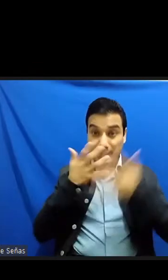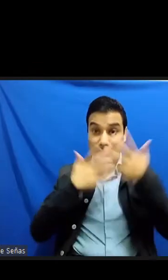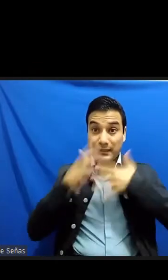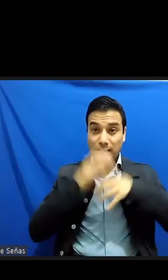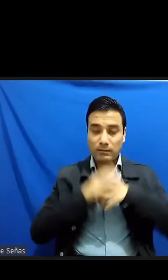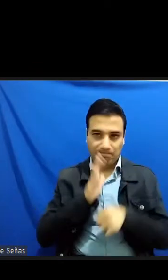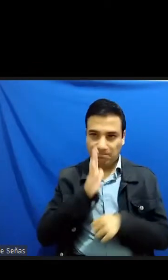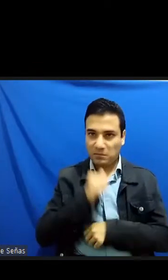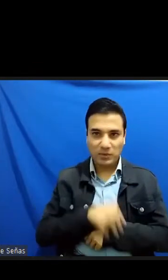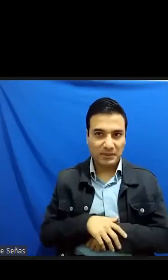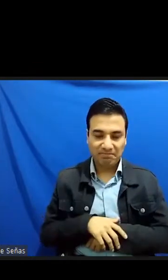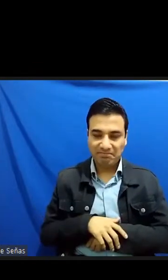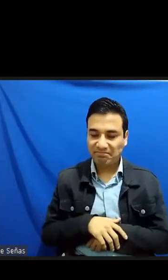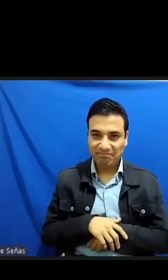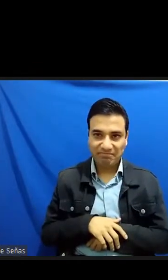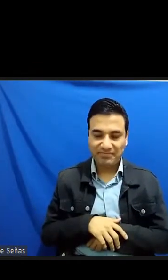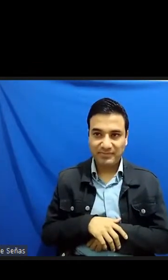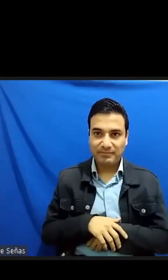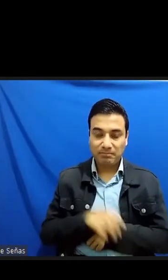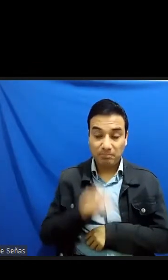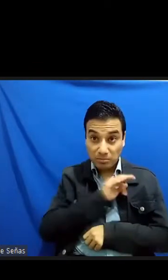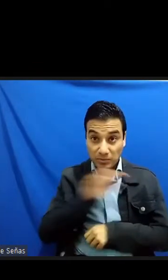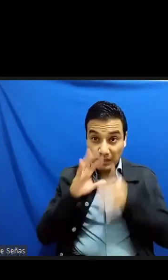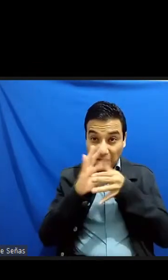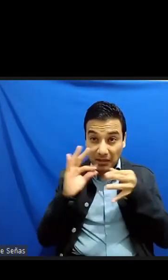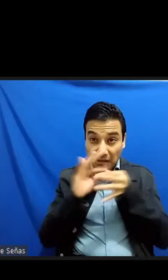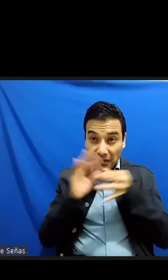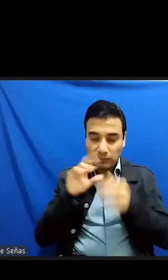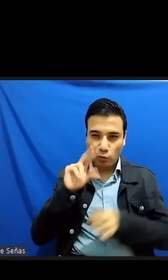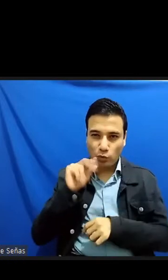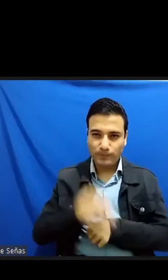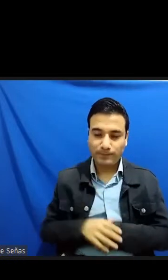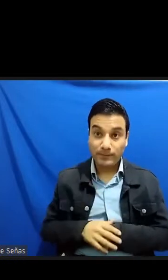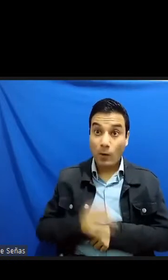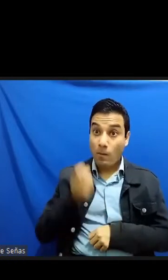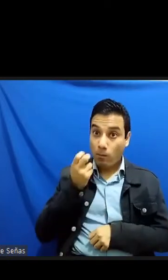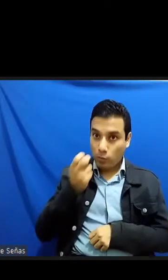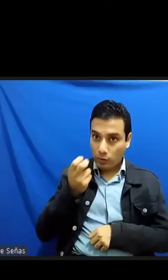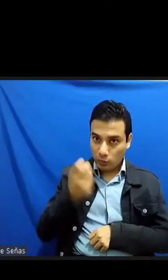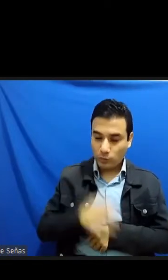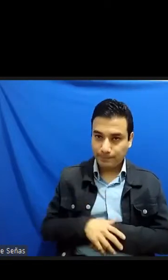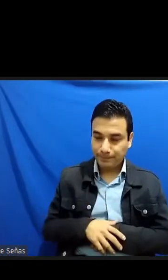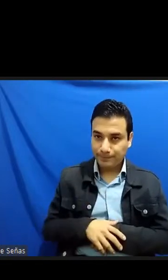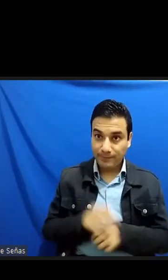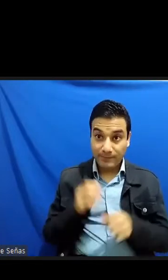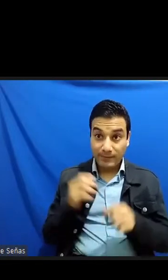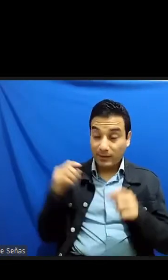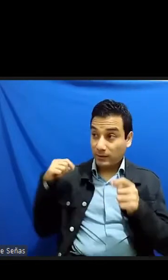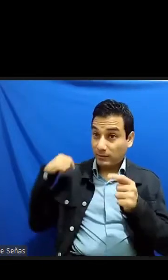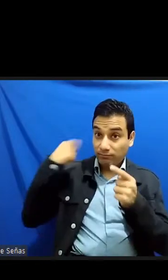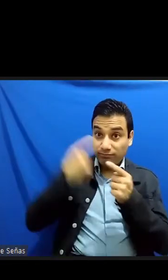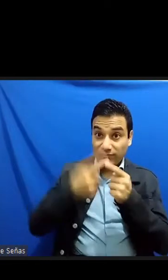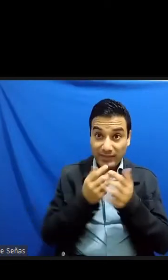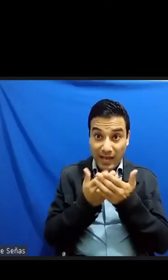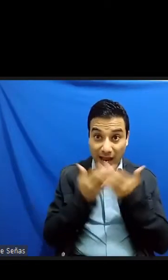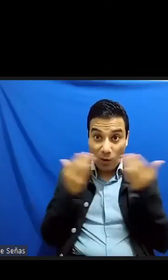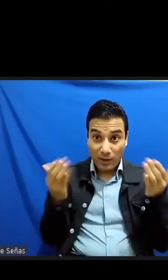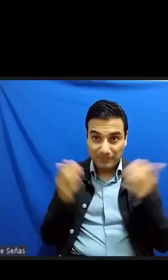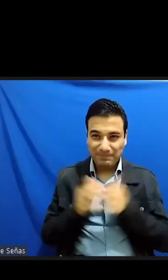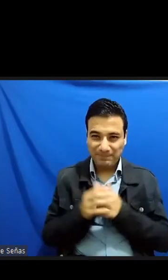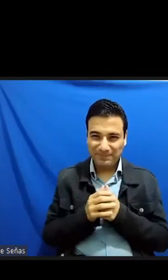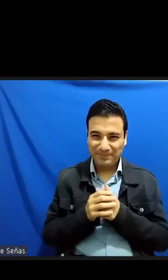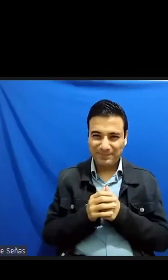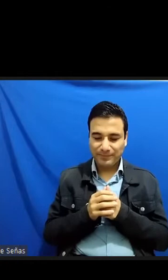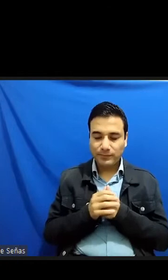que nos lo haga descifrable es por ese motivo que hasta el día de hoy en el barrio latino de